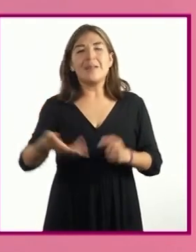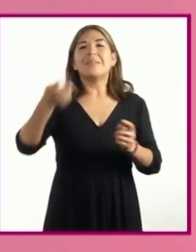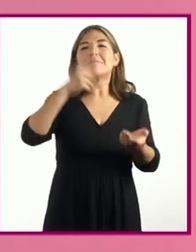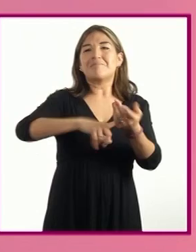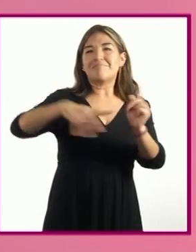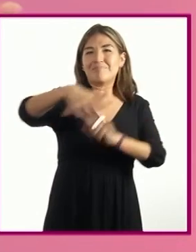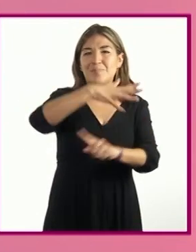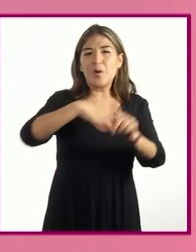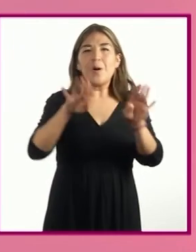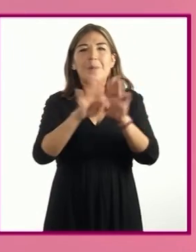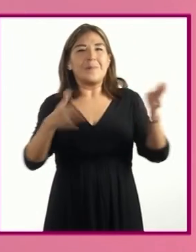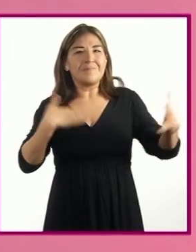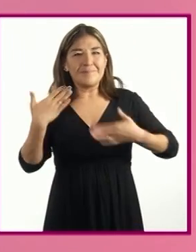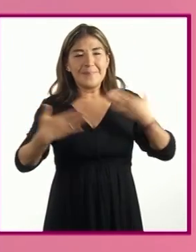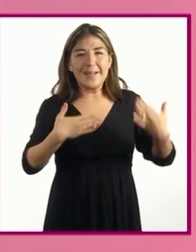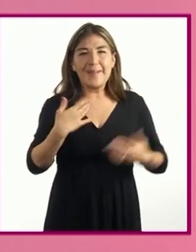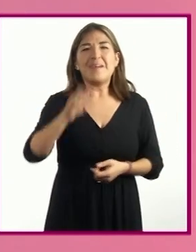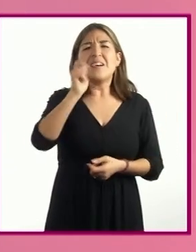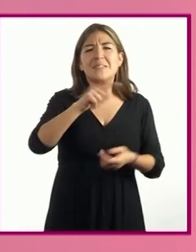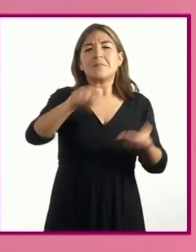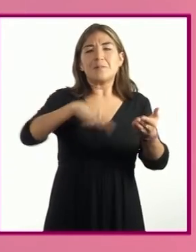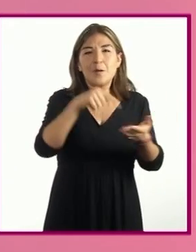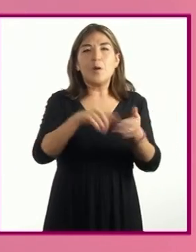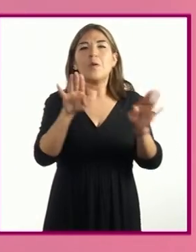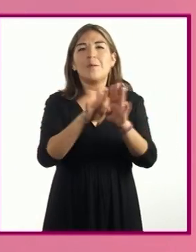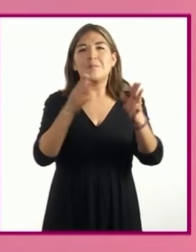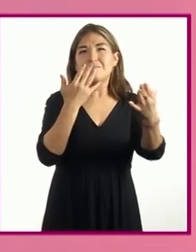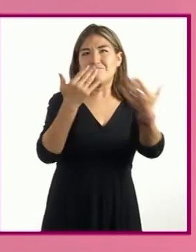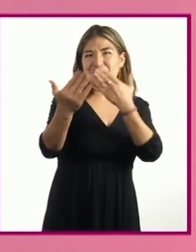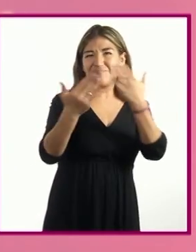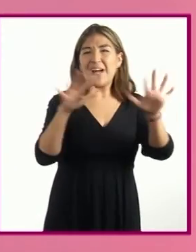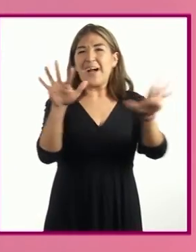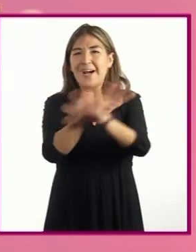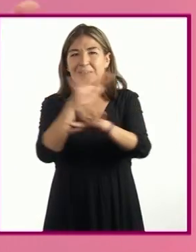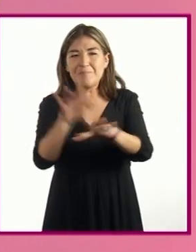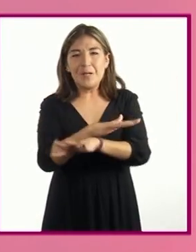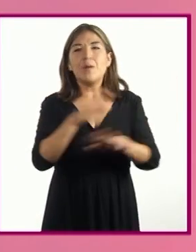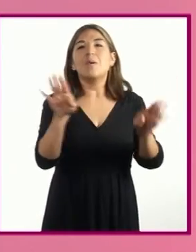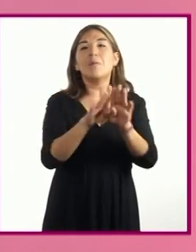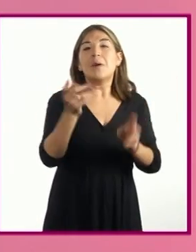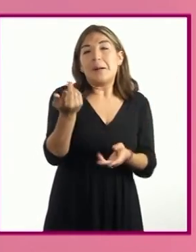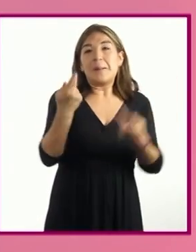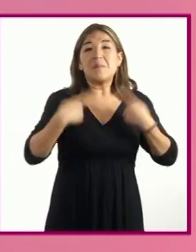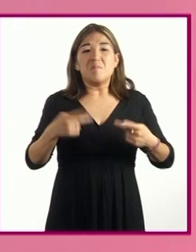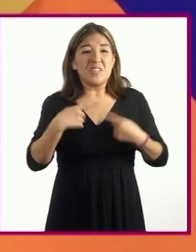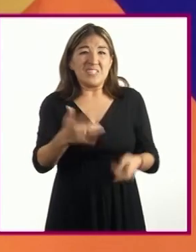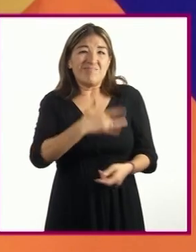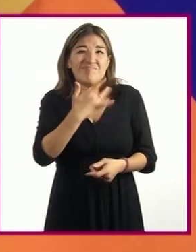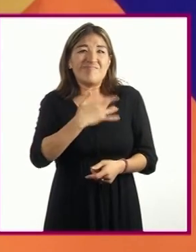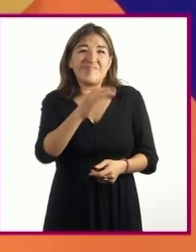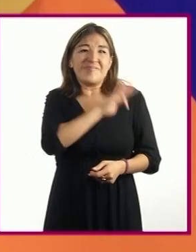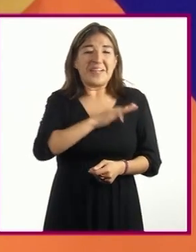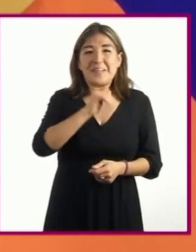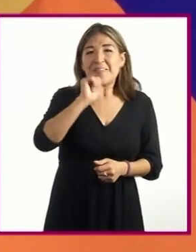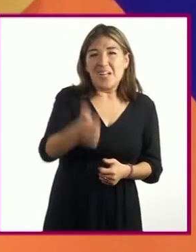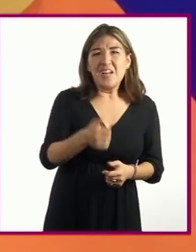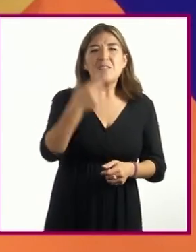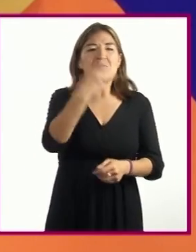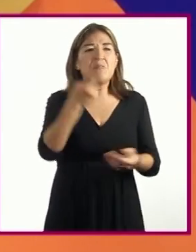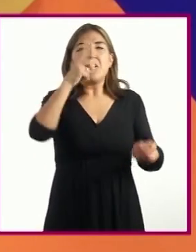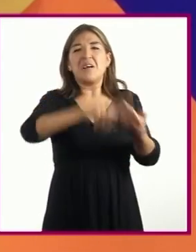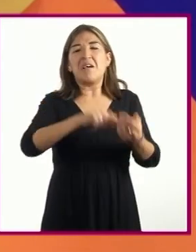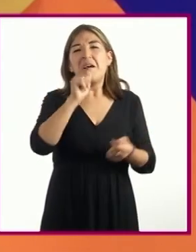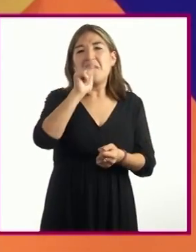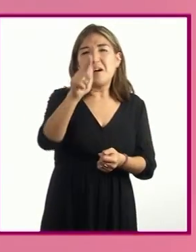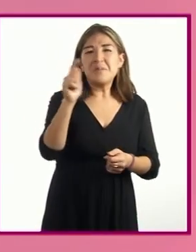el espacio también puede generar contraste porque quizá el personaje es infeliz o trae algo oscuro en el